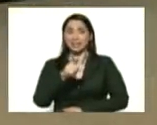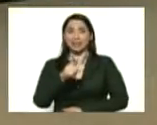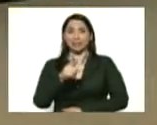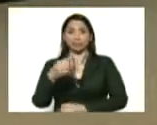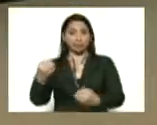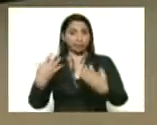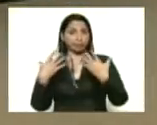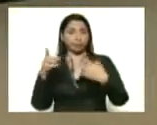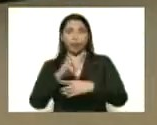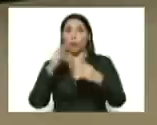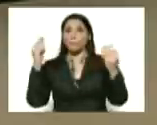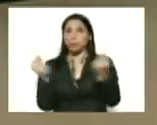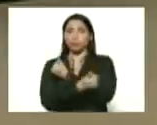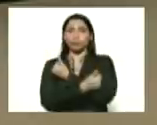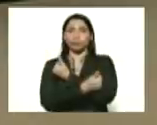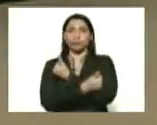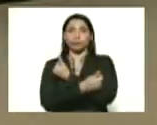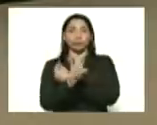así